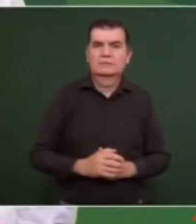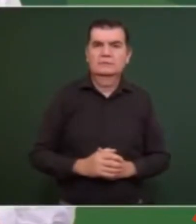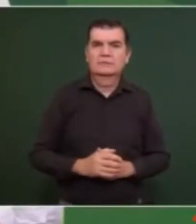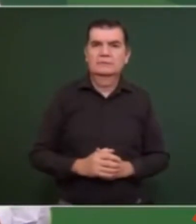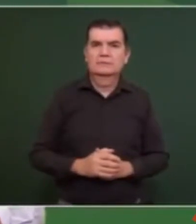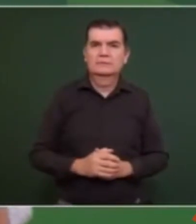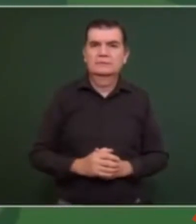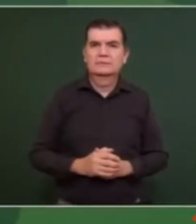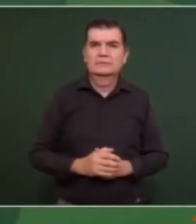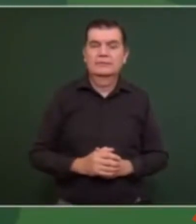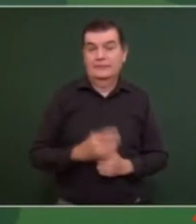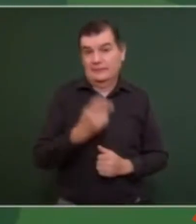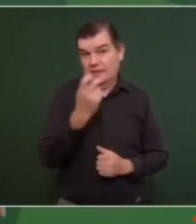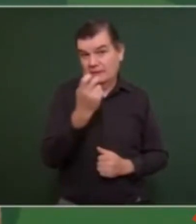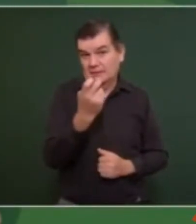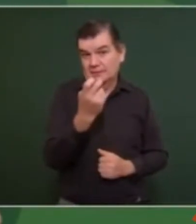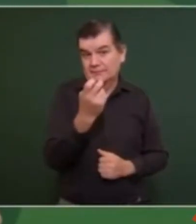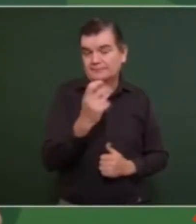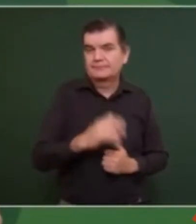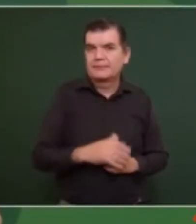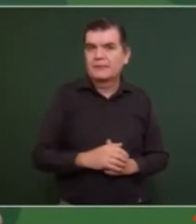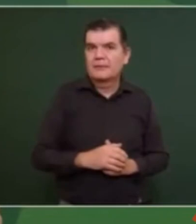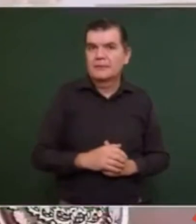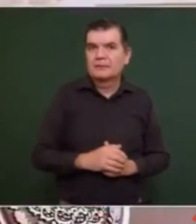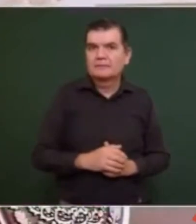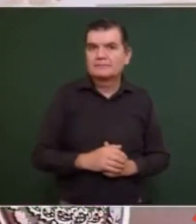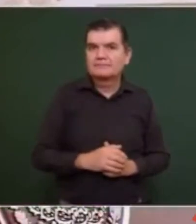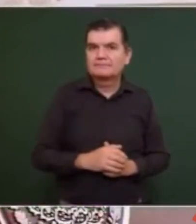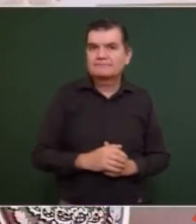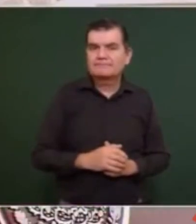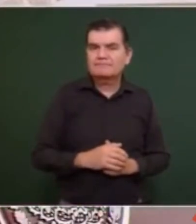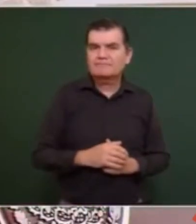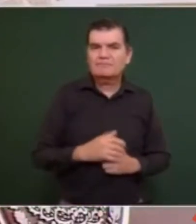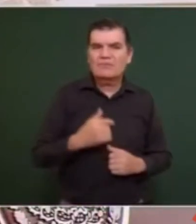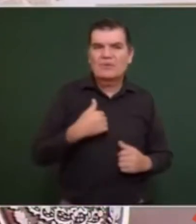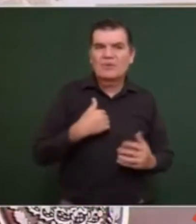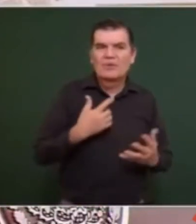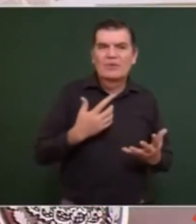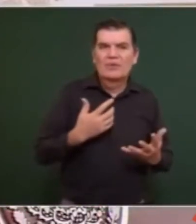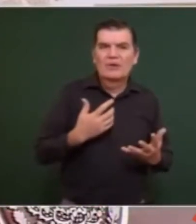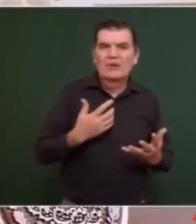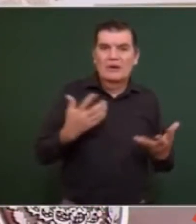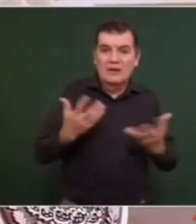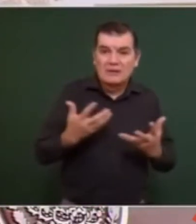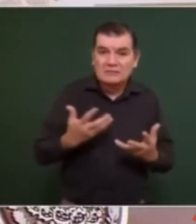Y eso no lo podríamos hacer